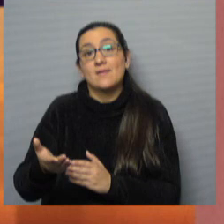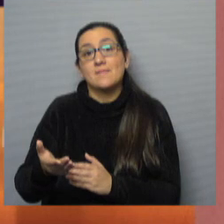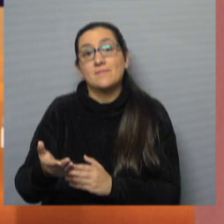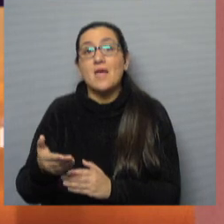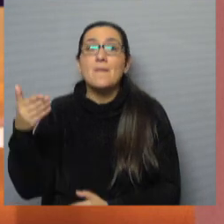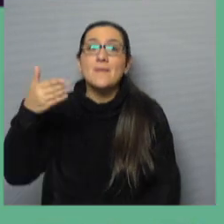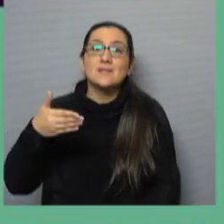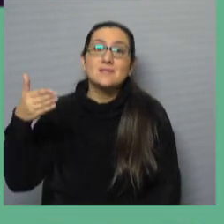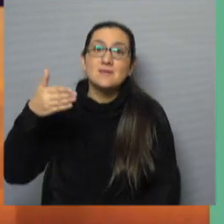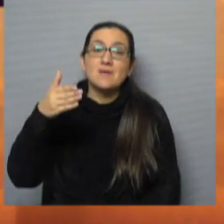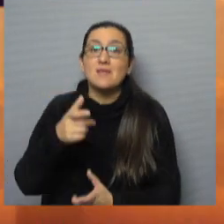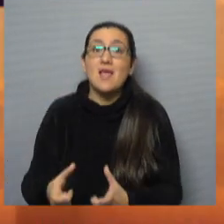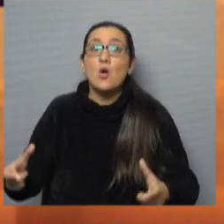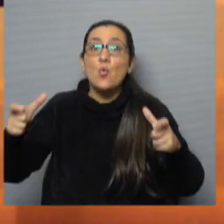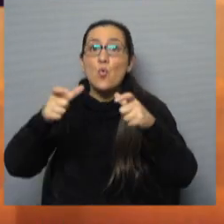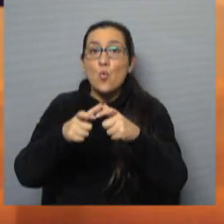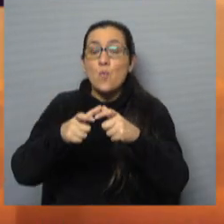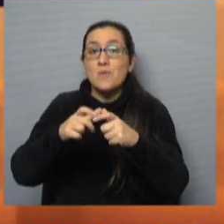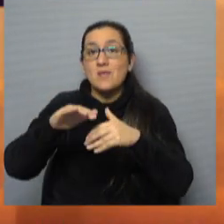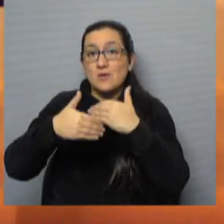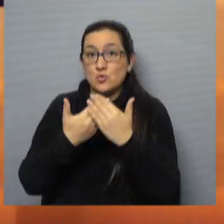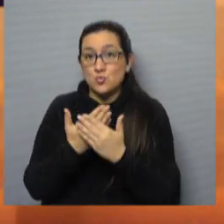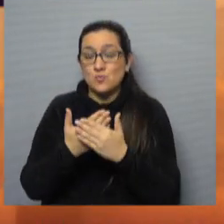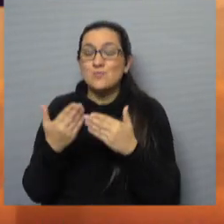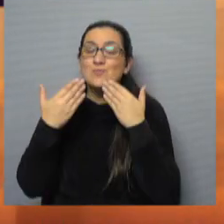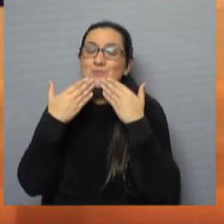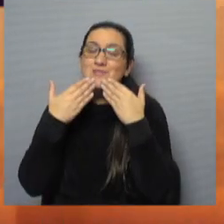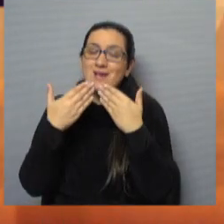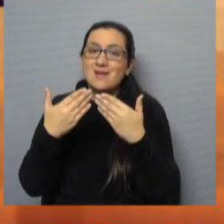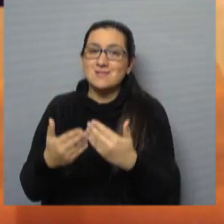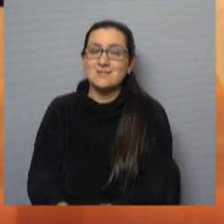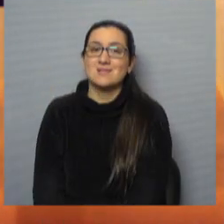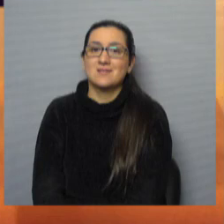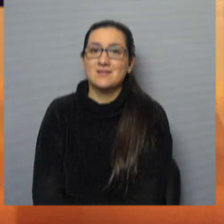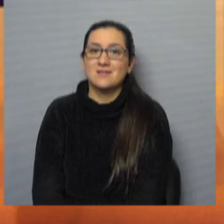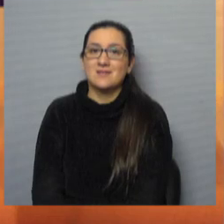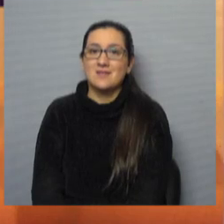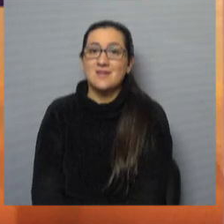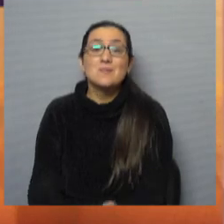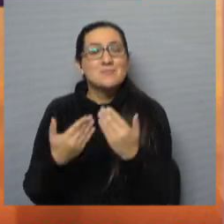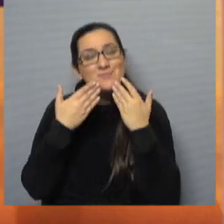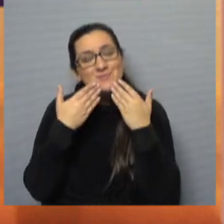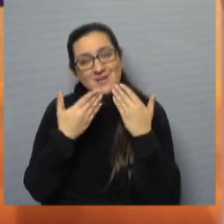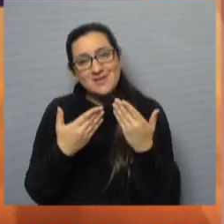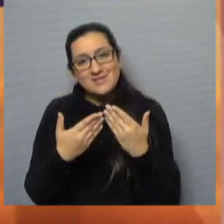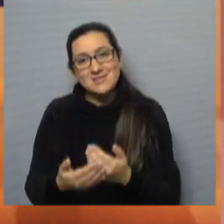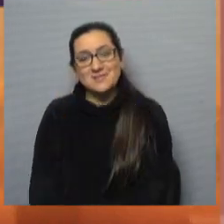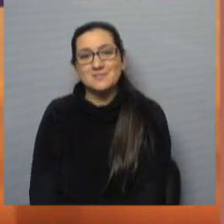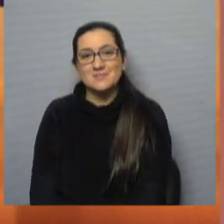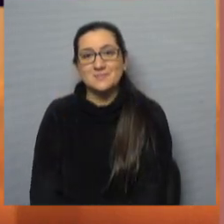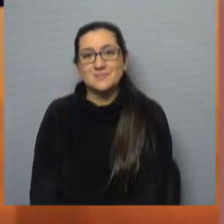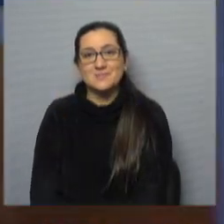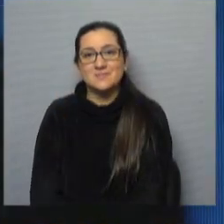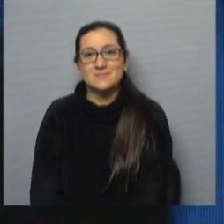allí participando de esta cumbre del Mercosur. Muchísimas gracias, ¿eh? Muchas gracias a las órdenes.